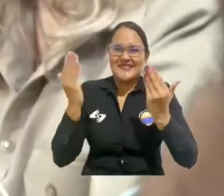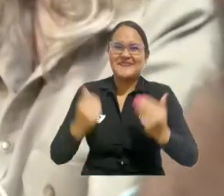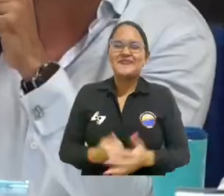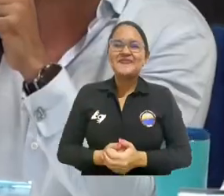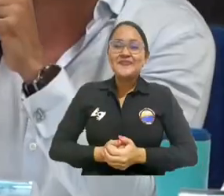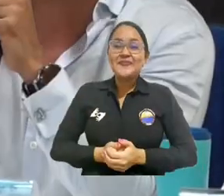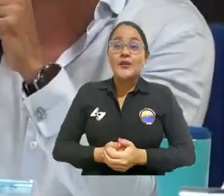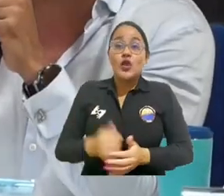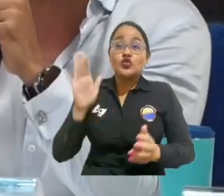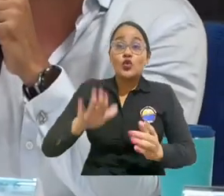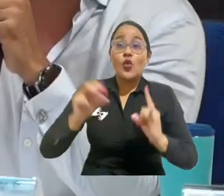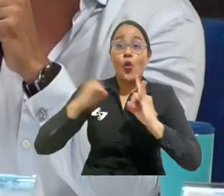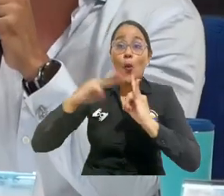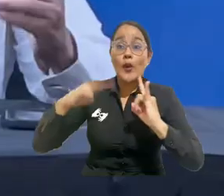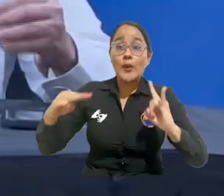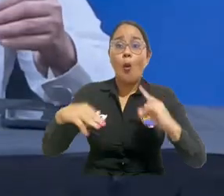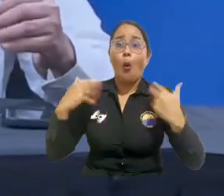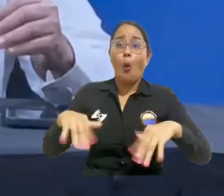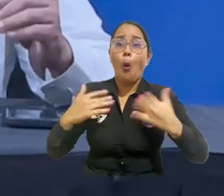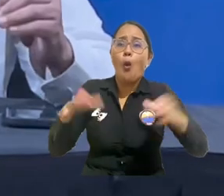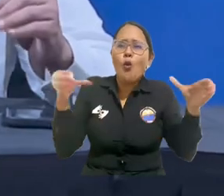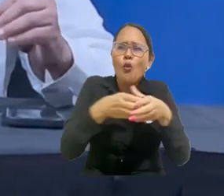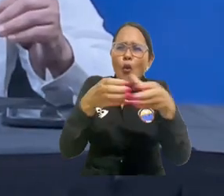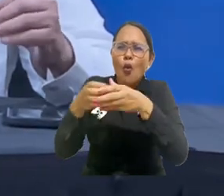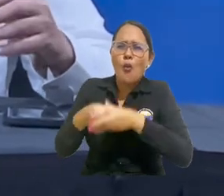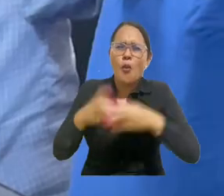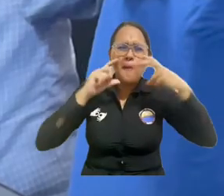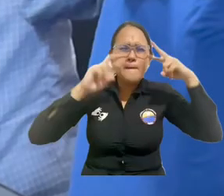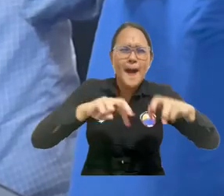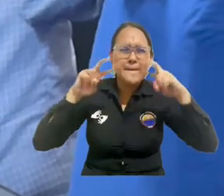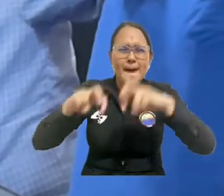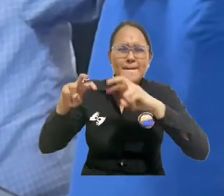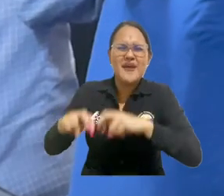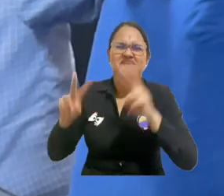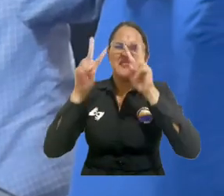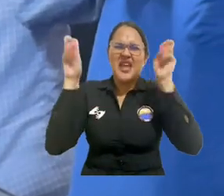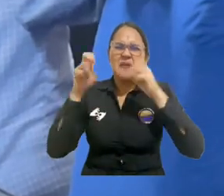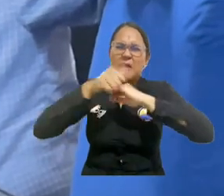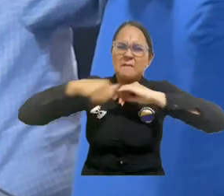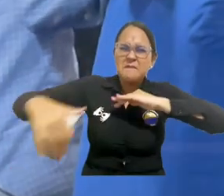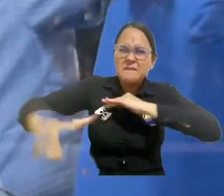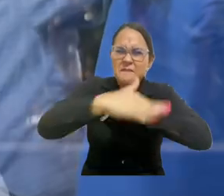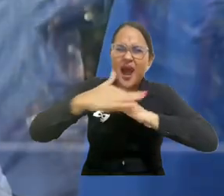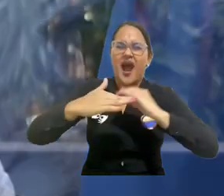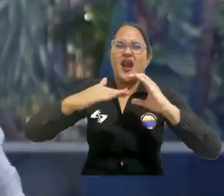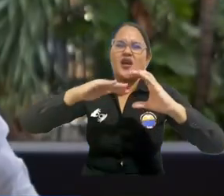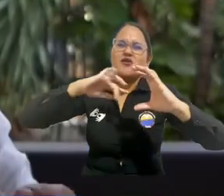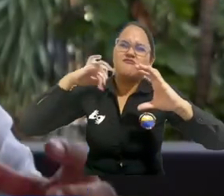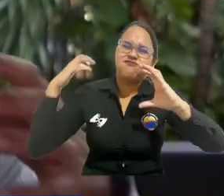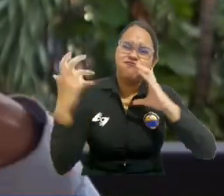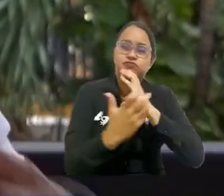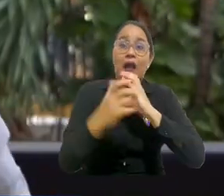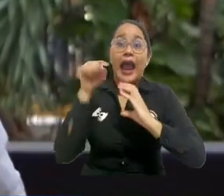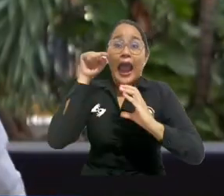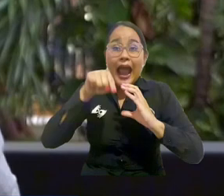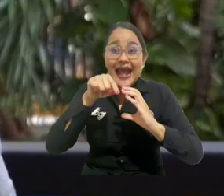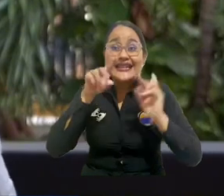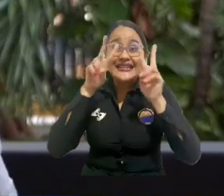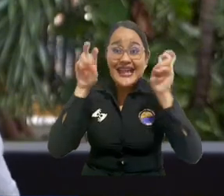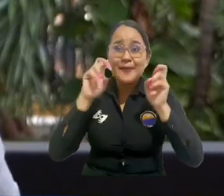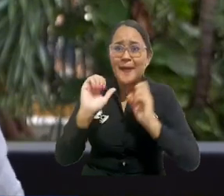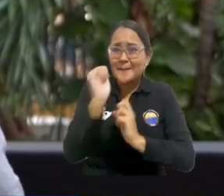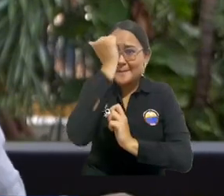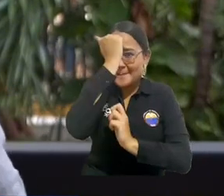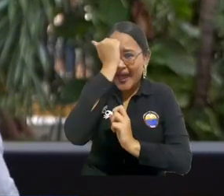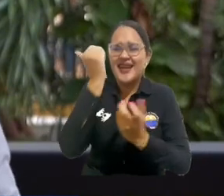para España. La Universidad del Magdalena con sus grupos de investigación, con los temas de mares y de océanos que para nosotros son